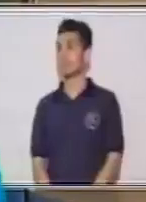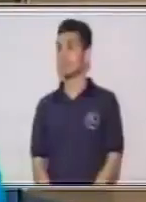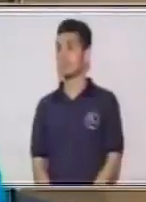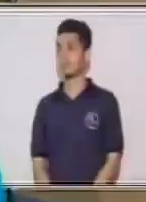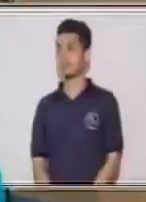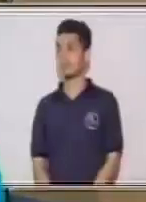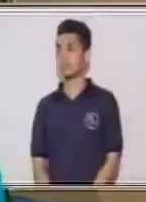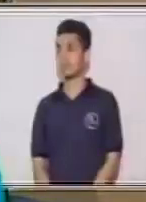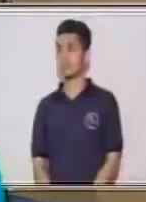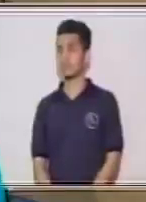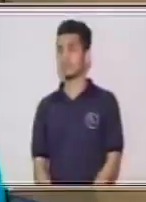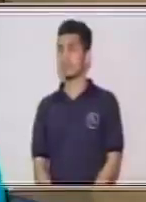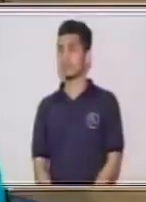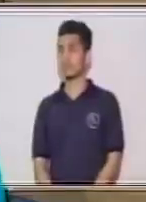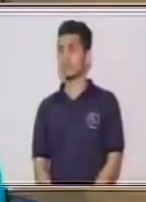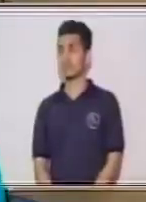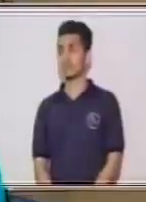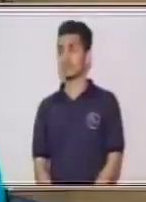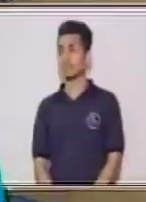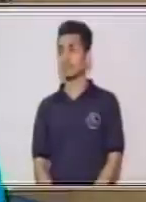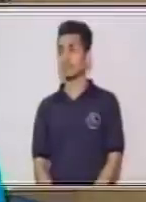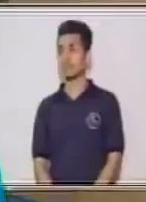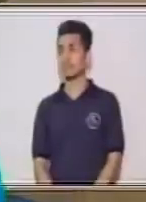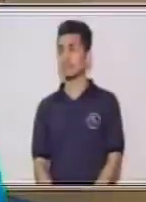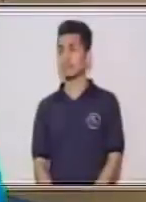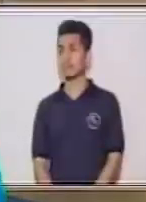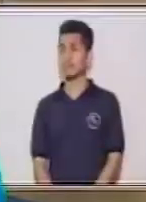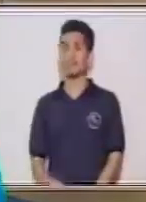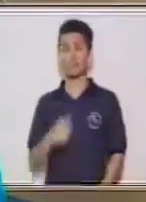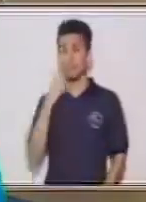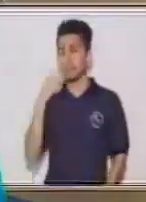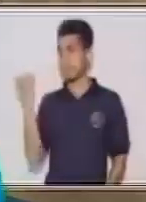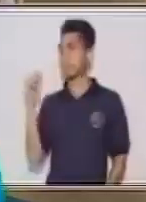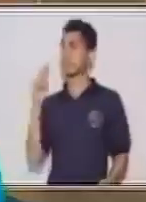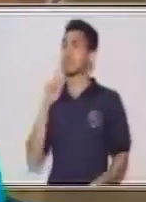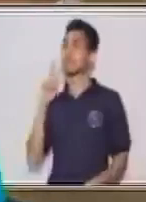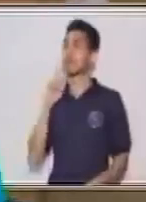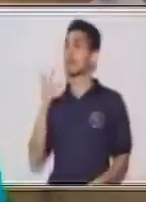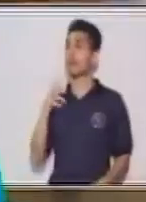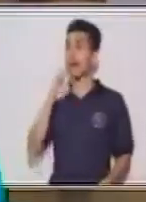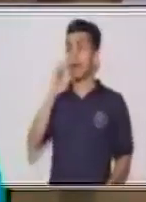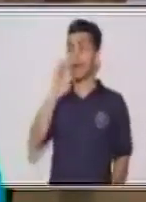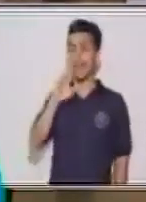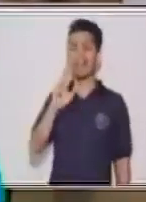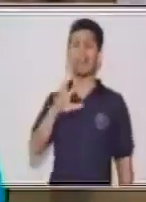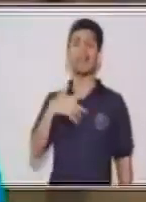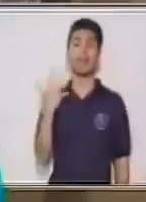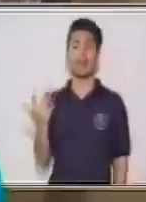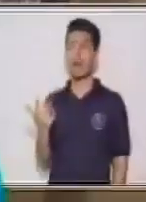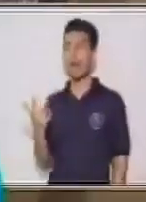un verbo con er. Yo creo que ahorita se te viene comer, beber.